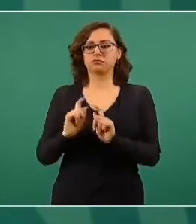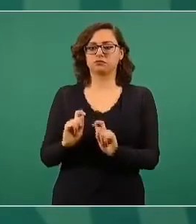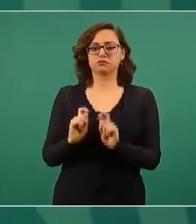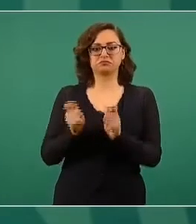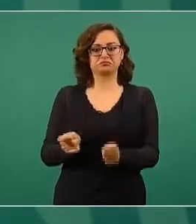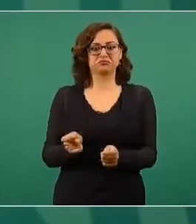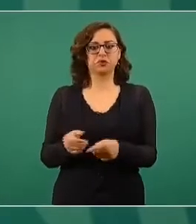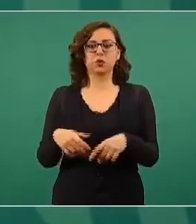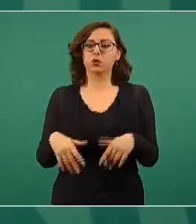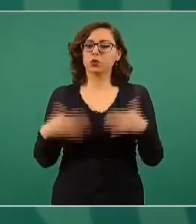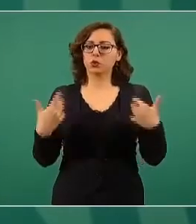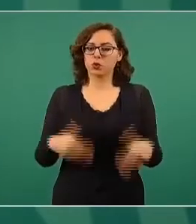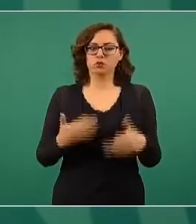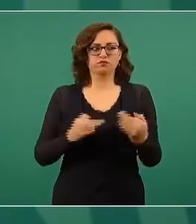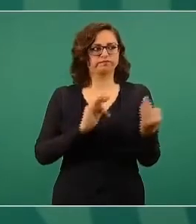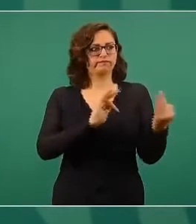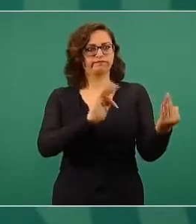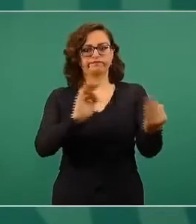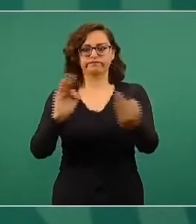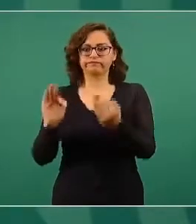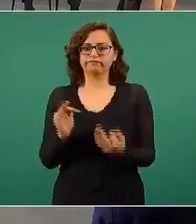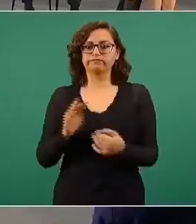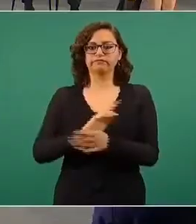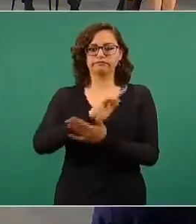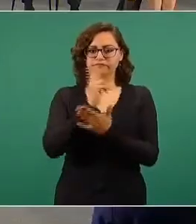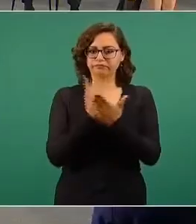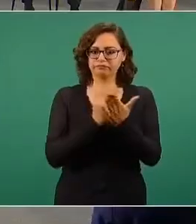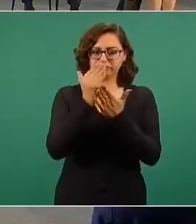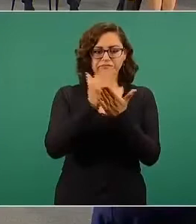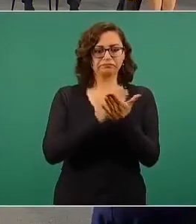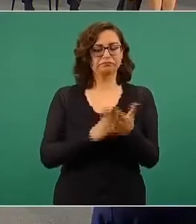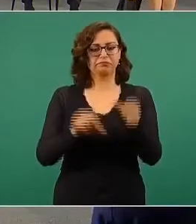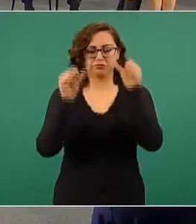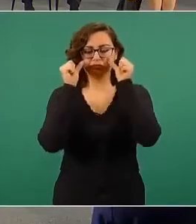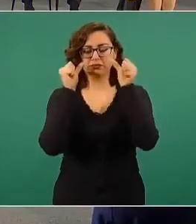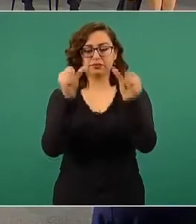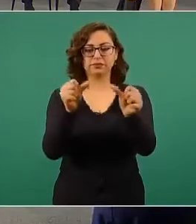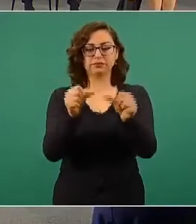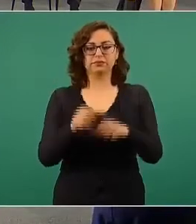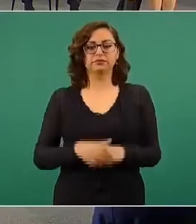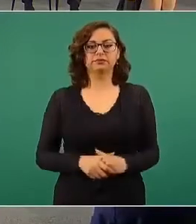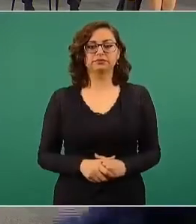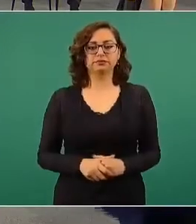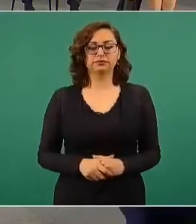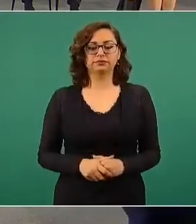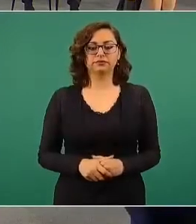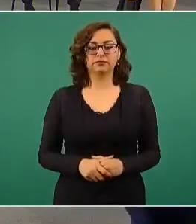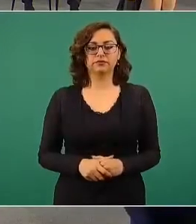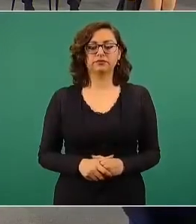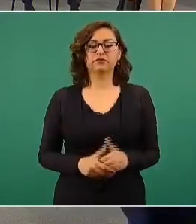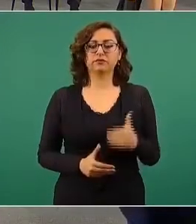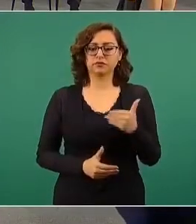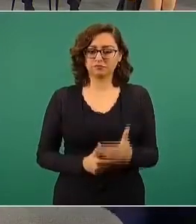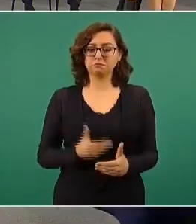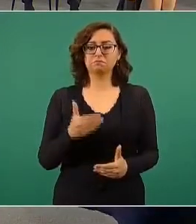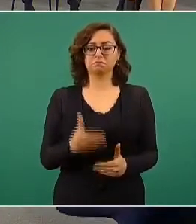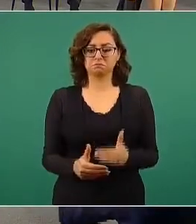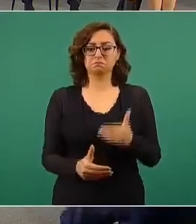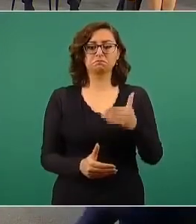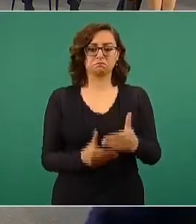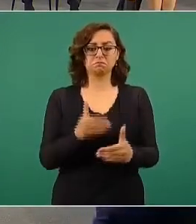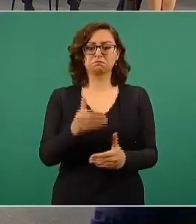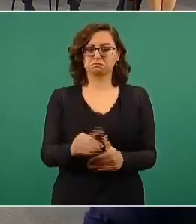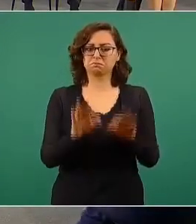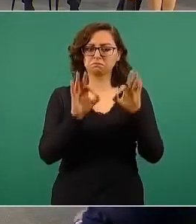directa, de este programa. Vamos bien y